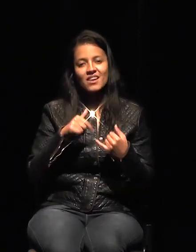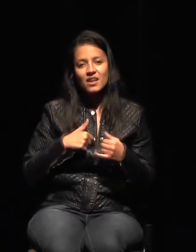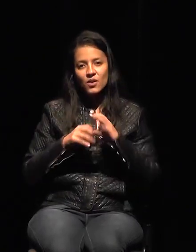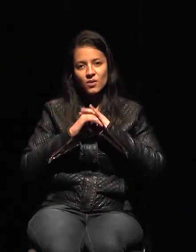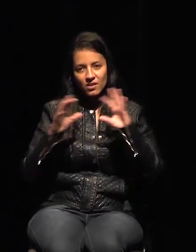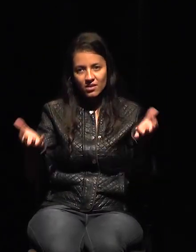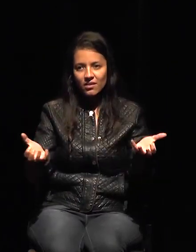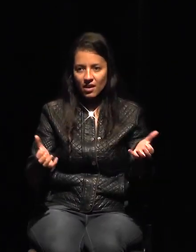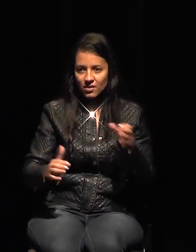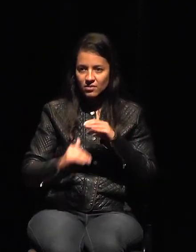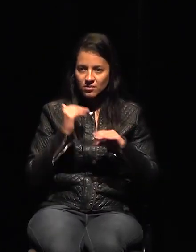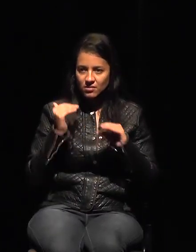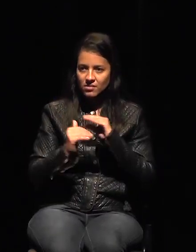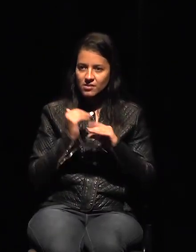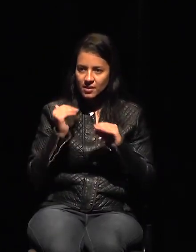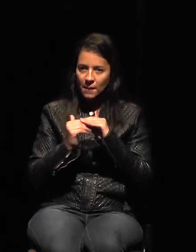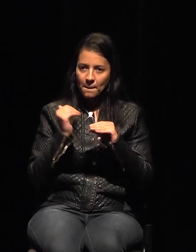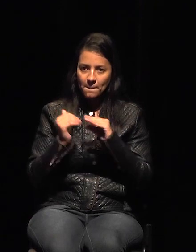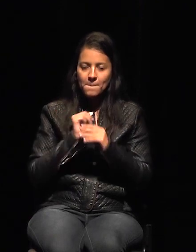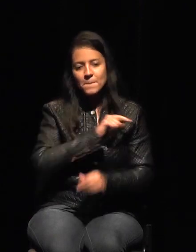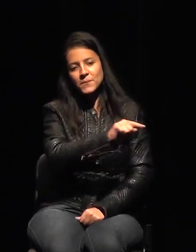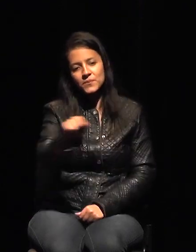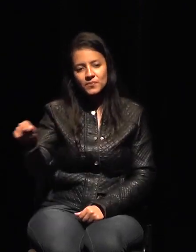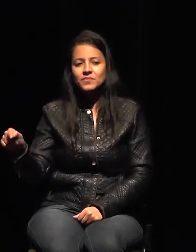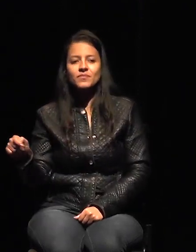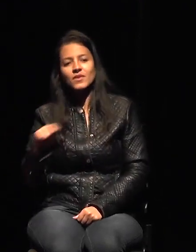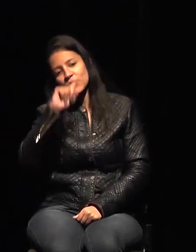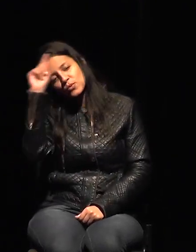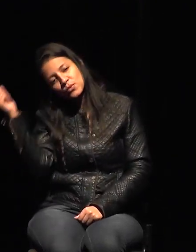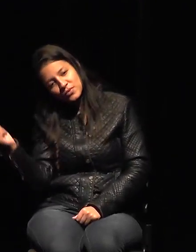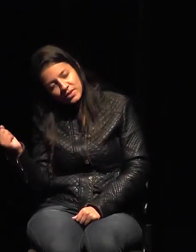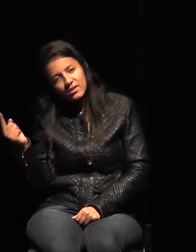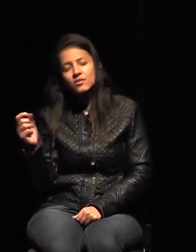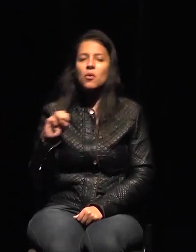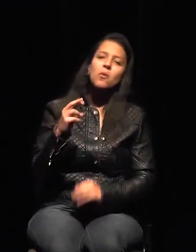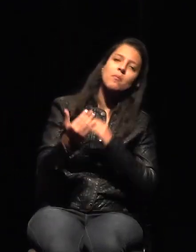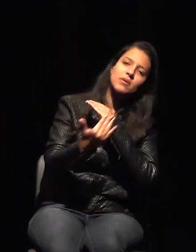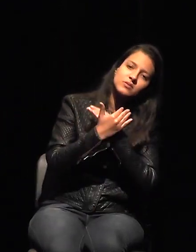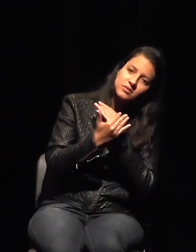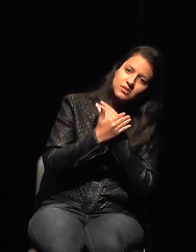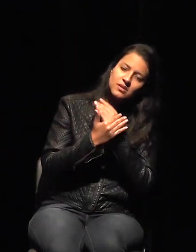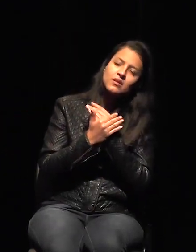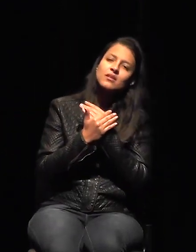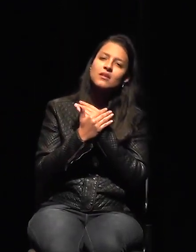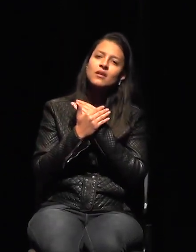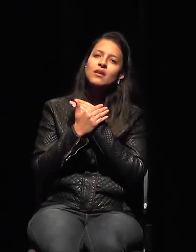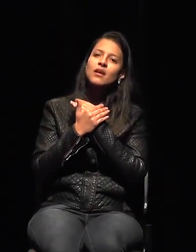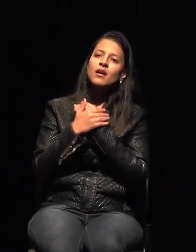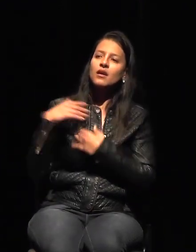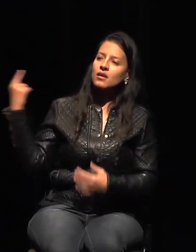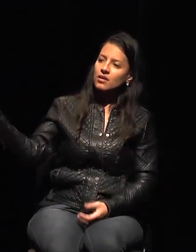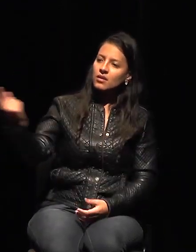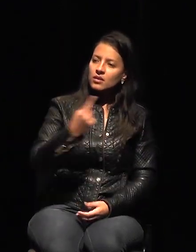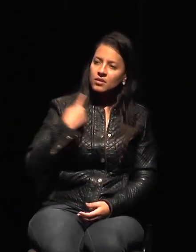Pónganse en contacto si tienen dudas, si necesitan ayuda, porque nosotros en la coordinación general